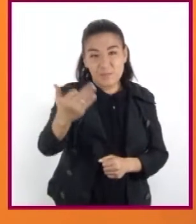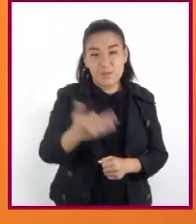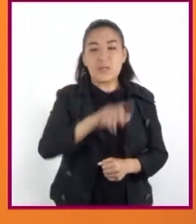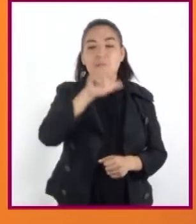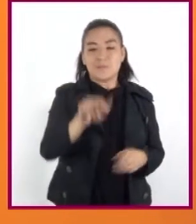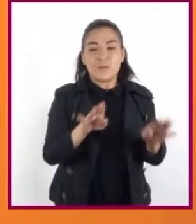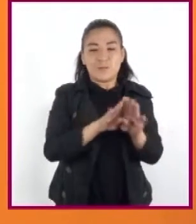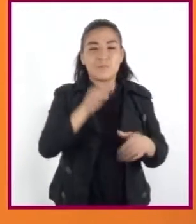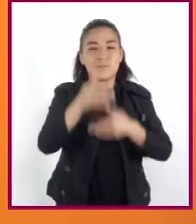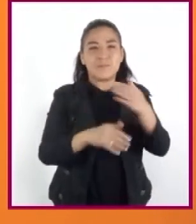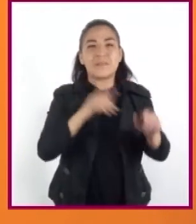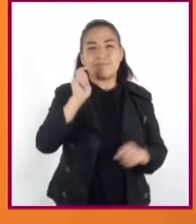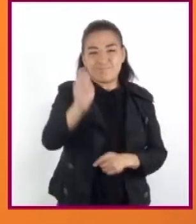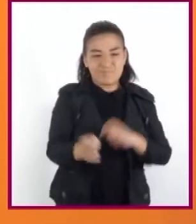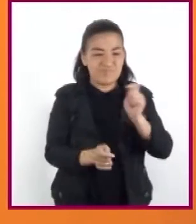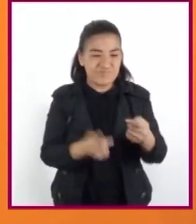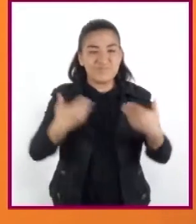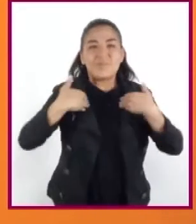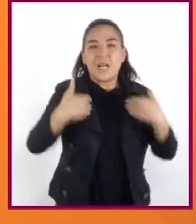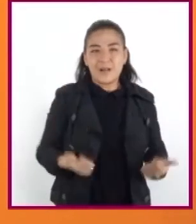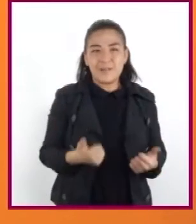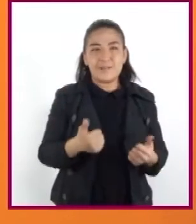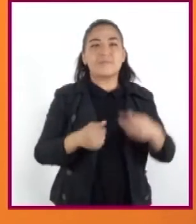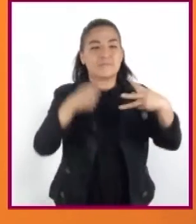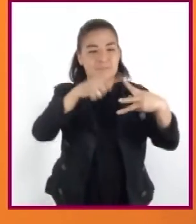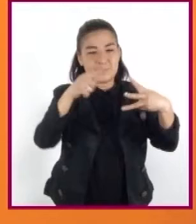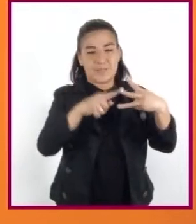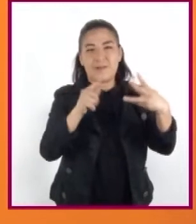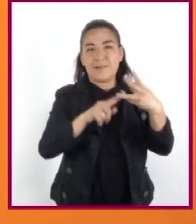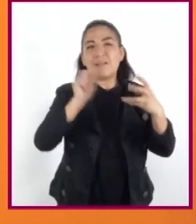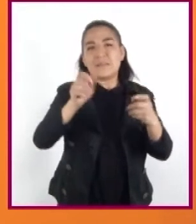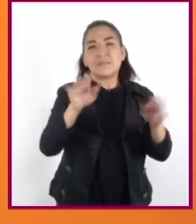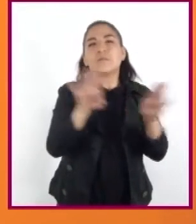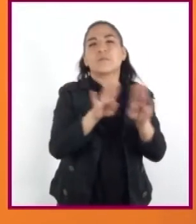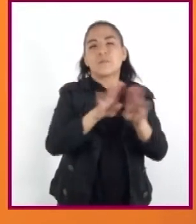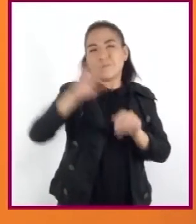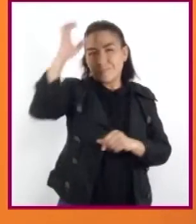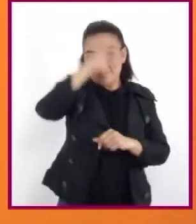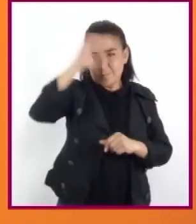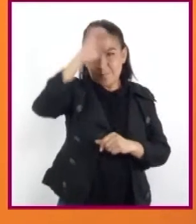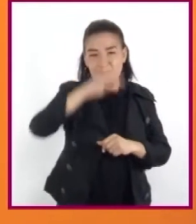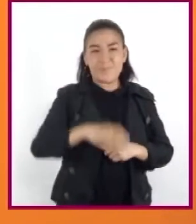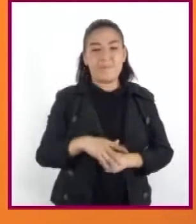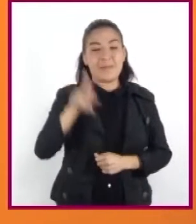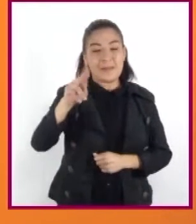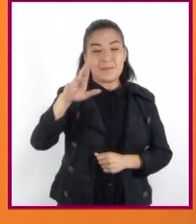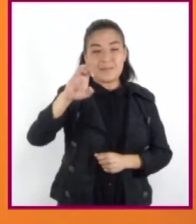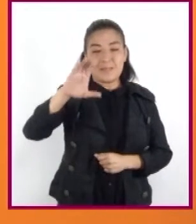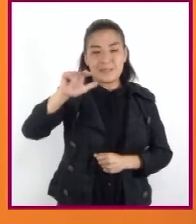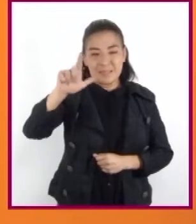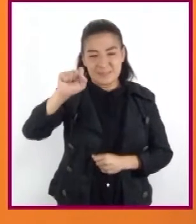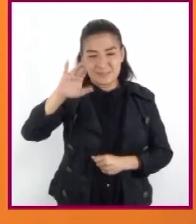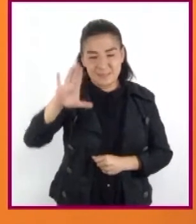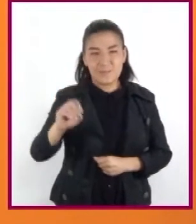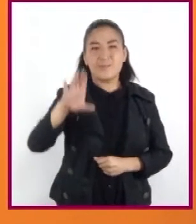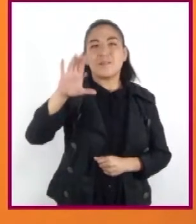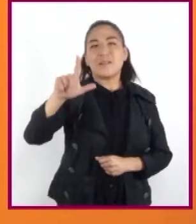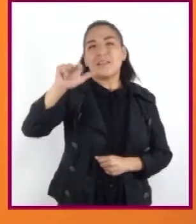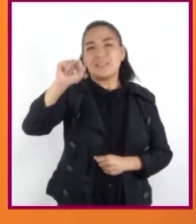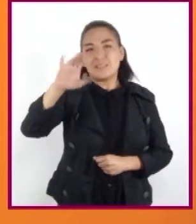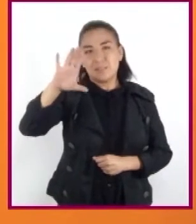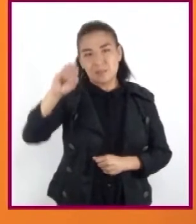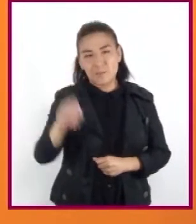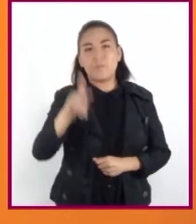prevalece la interpretación que contempla tres periodos u horizontes culturales, preclásico, clásico y